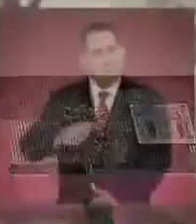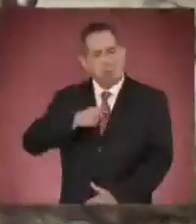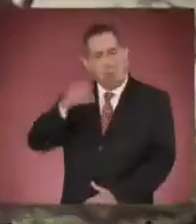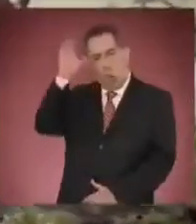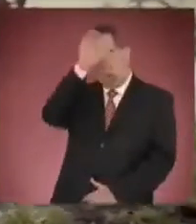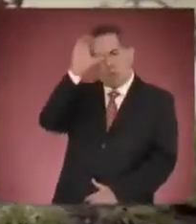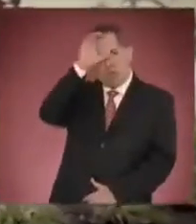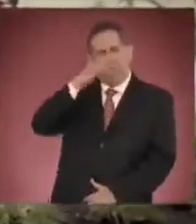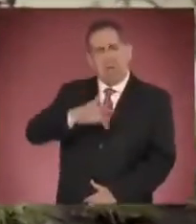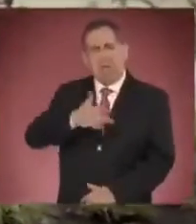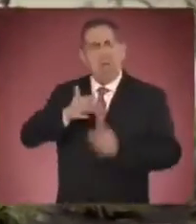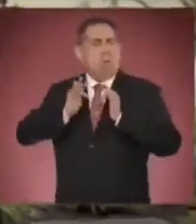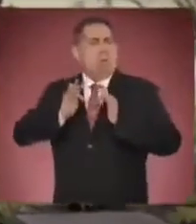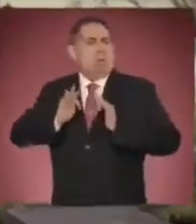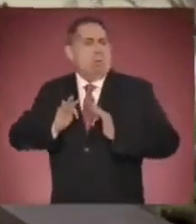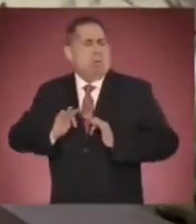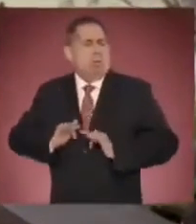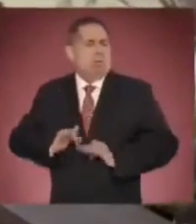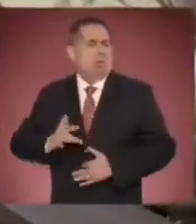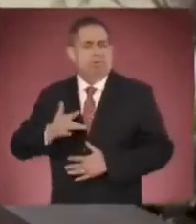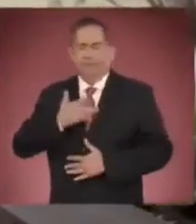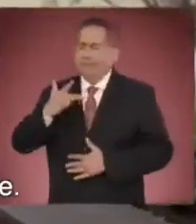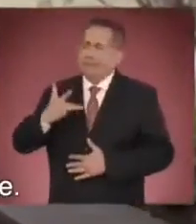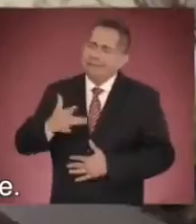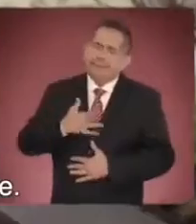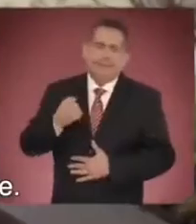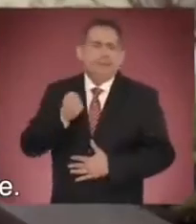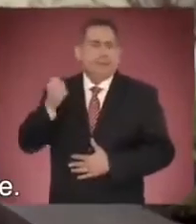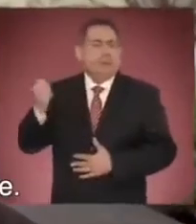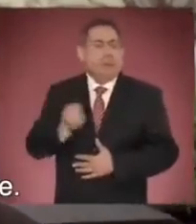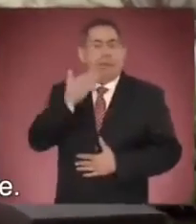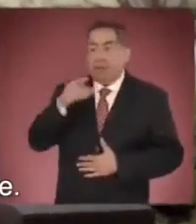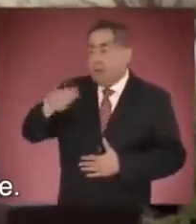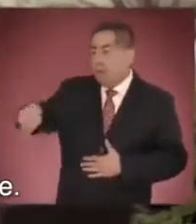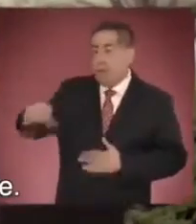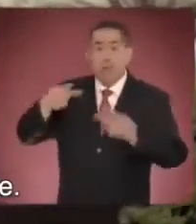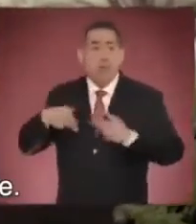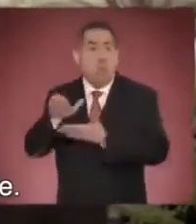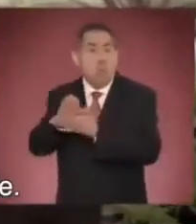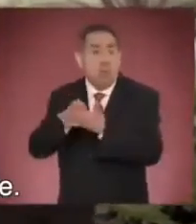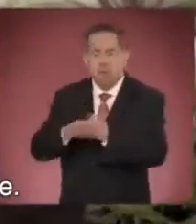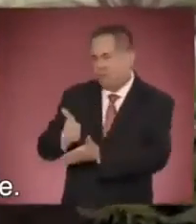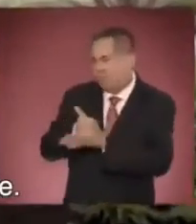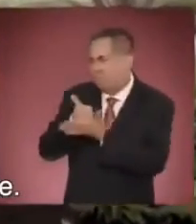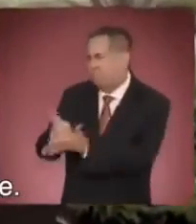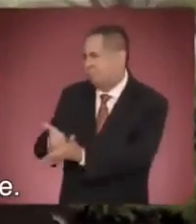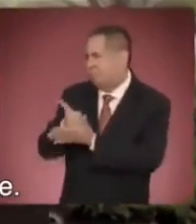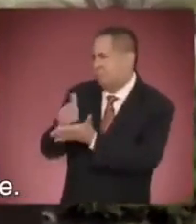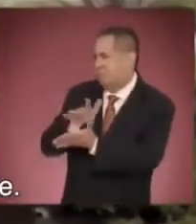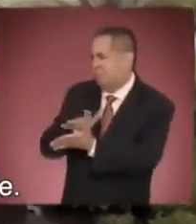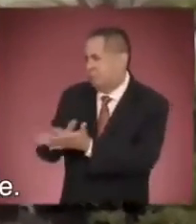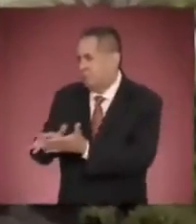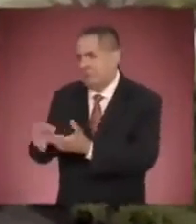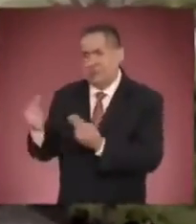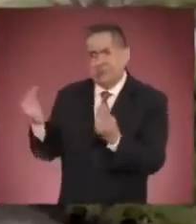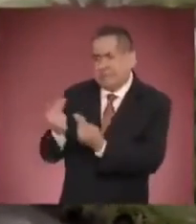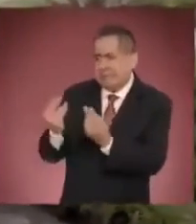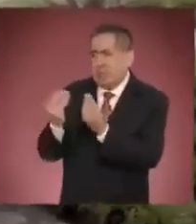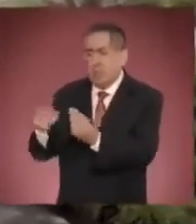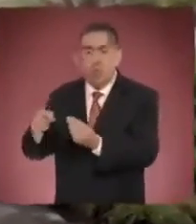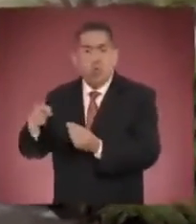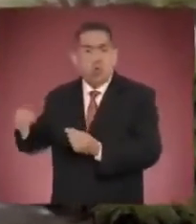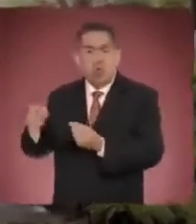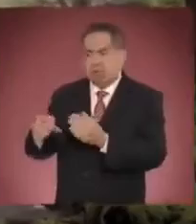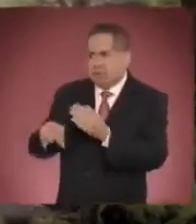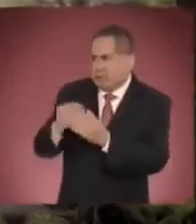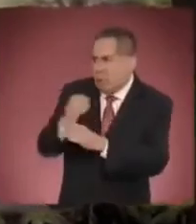y PRB, que denunciaron el mensaje del presidente por la utilización de símbolos y expresiones religiosas. El mensaje de López Obrador, grabado y